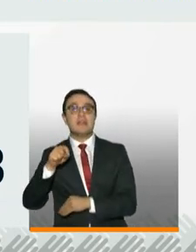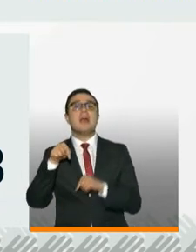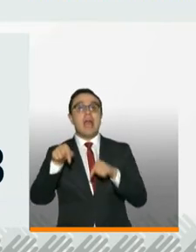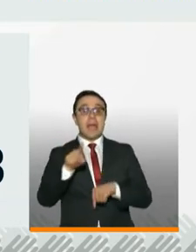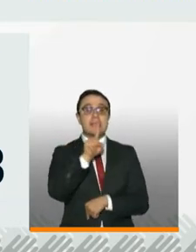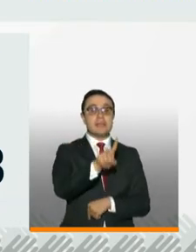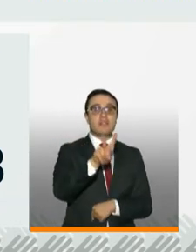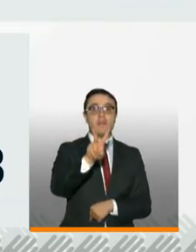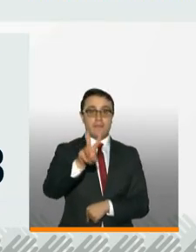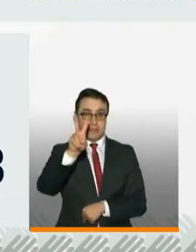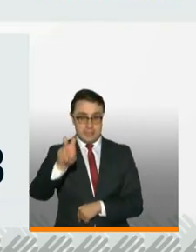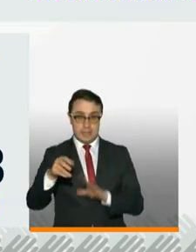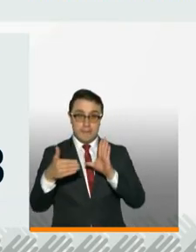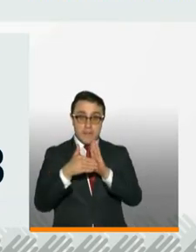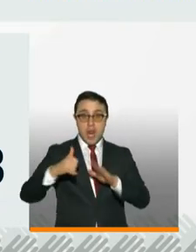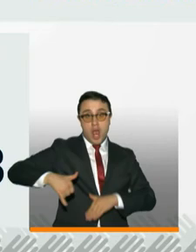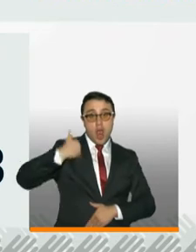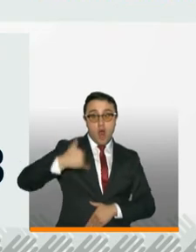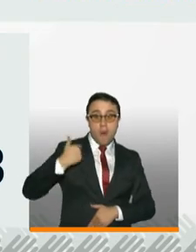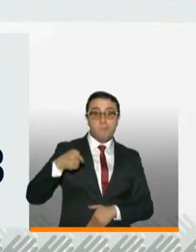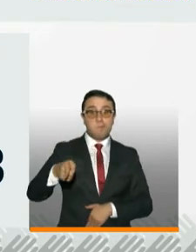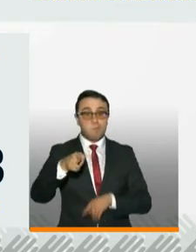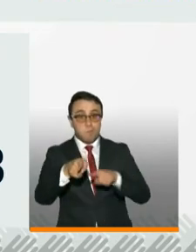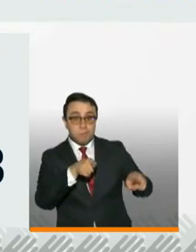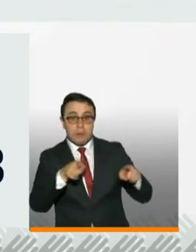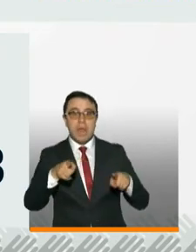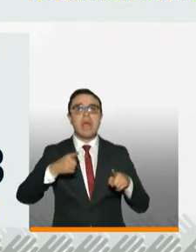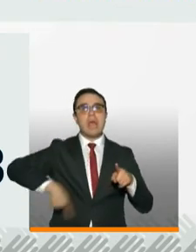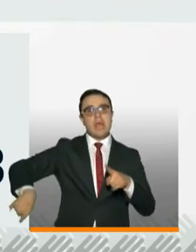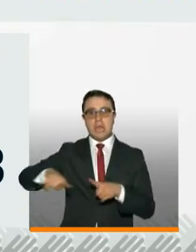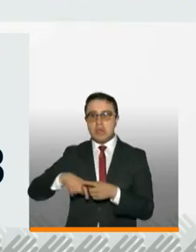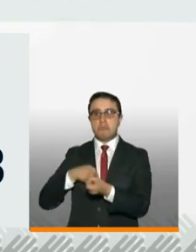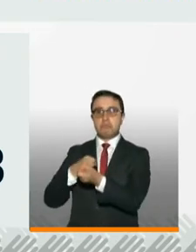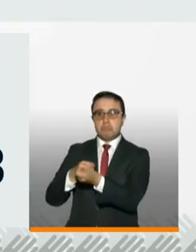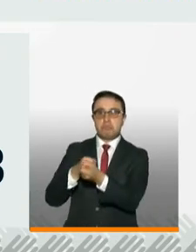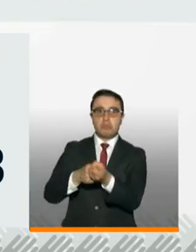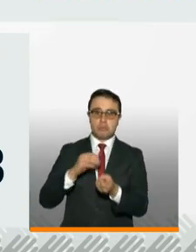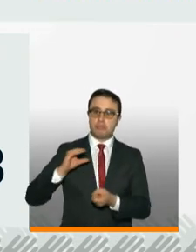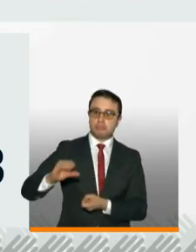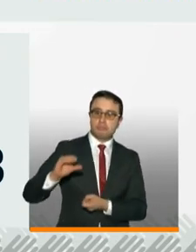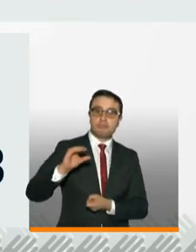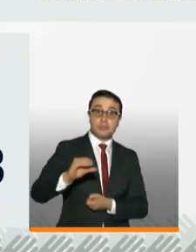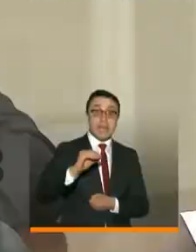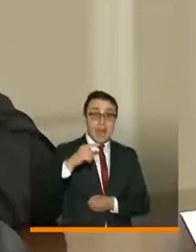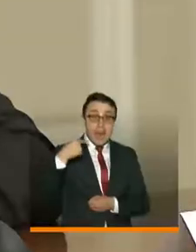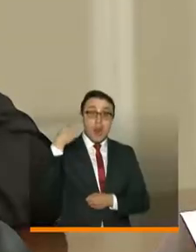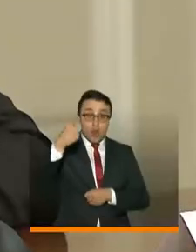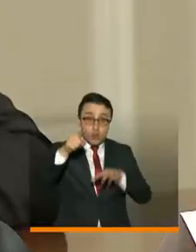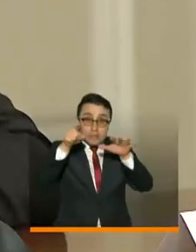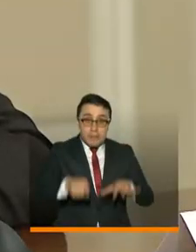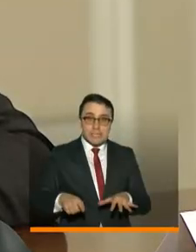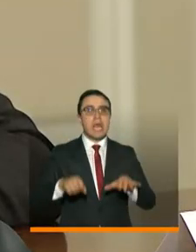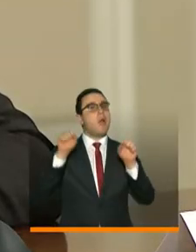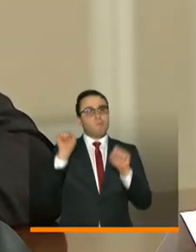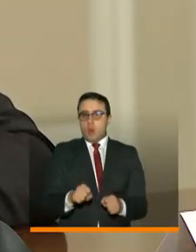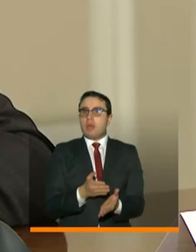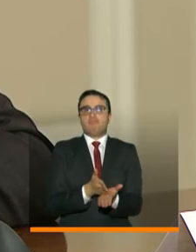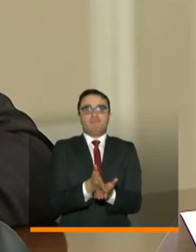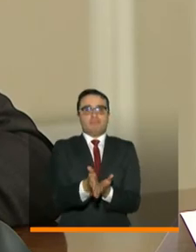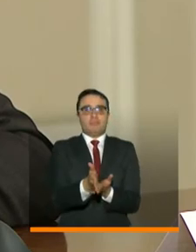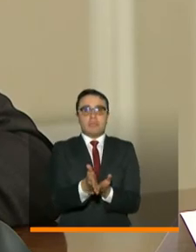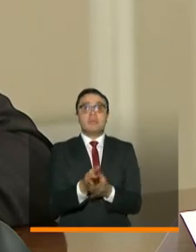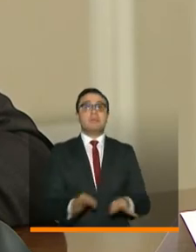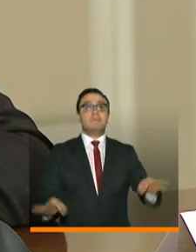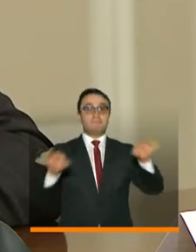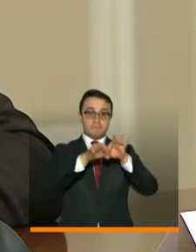jóvenes del instituto que tienen un auxilio y van a poder continuar con ese auxilio en el próximo semestre, de tal manera que estemos junto con